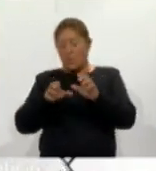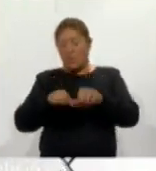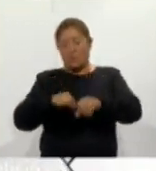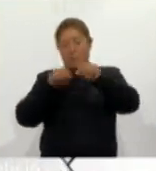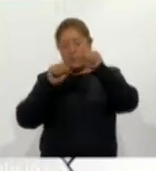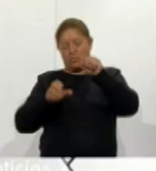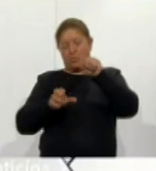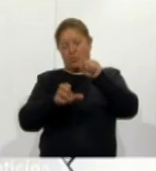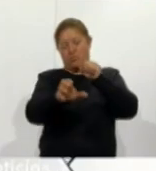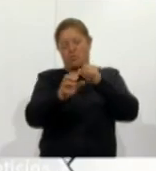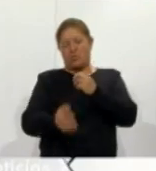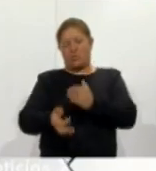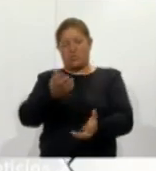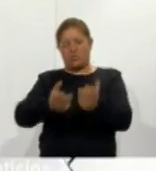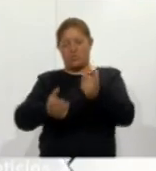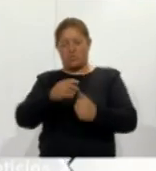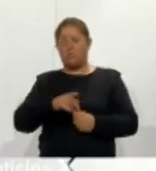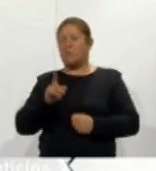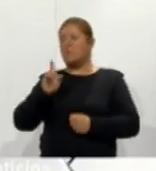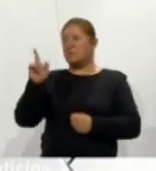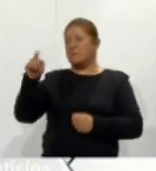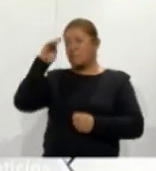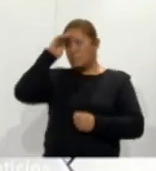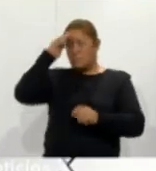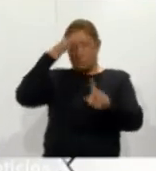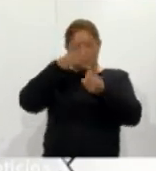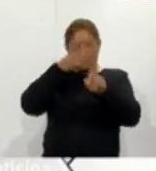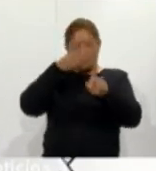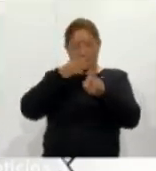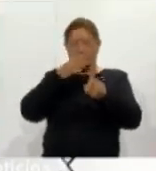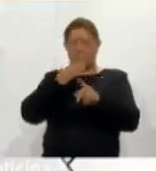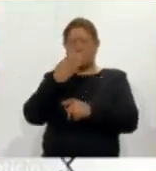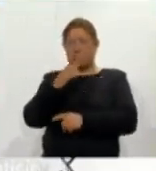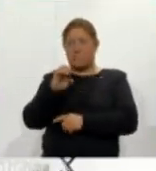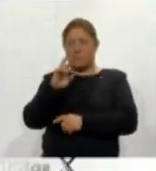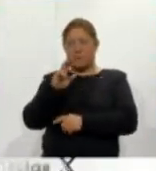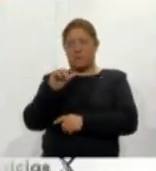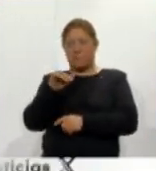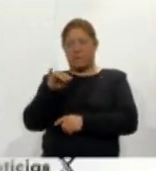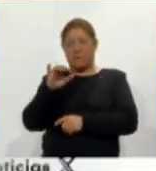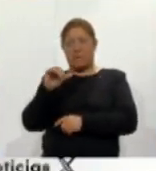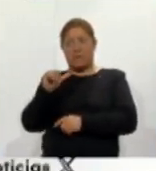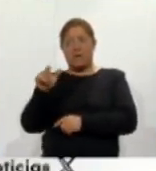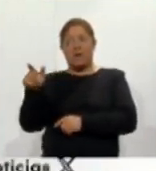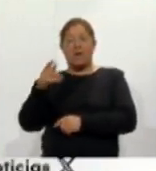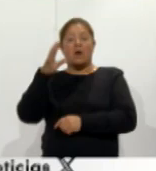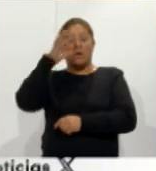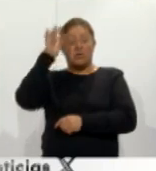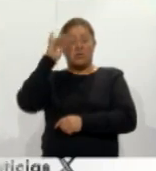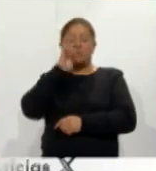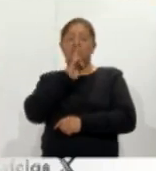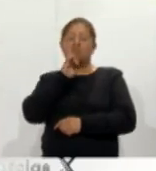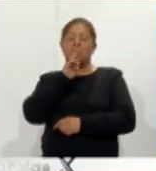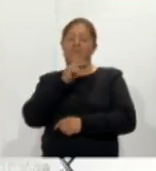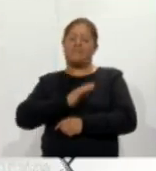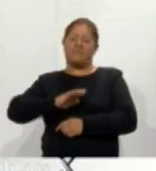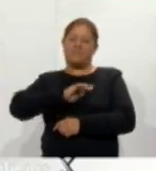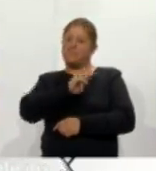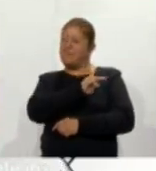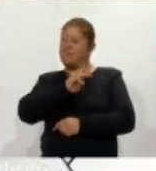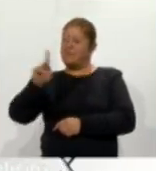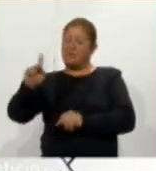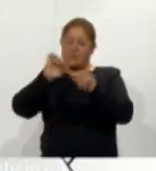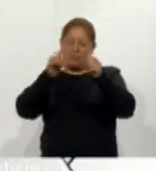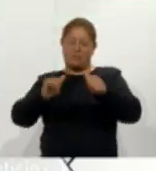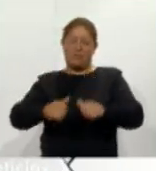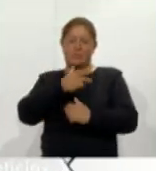concluyó Daramis quien piensa dedicarse a la producción de cerámica Coracid Noticias felicita a todos y todas las artesanas en todas y